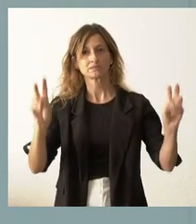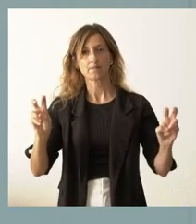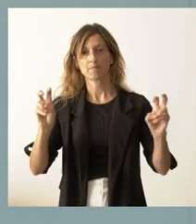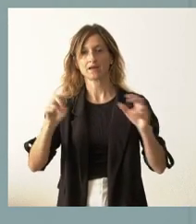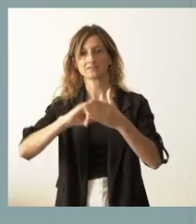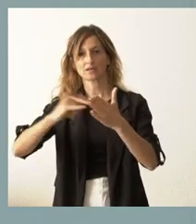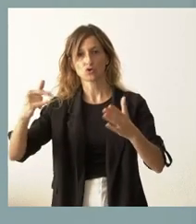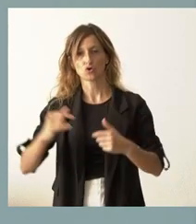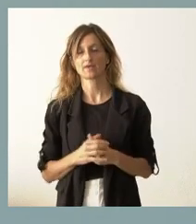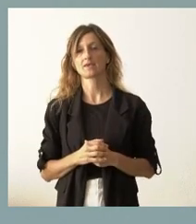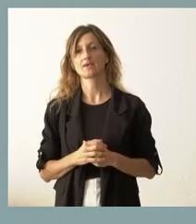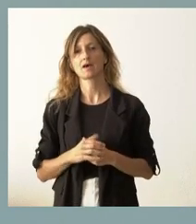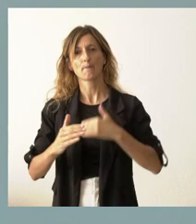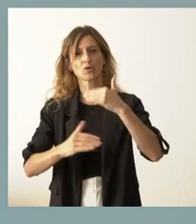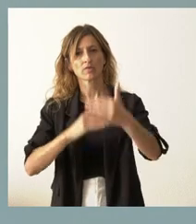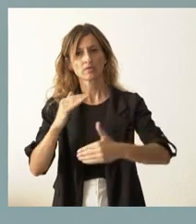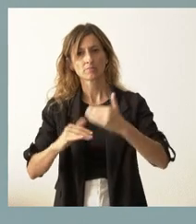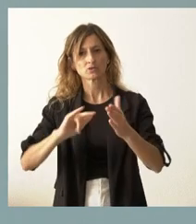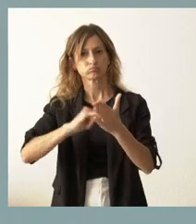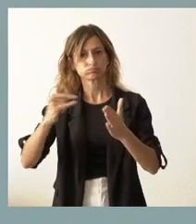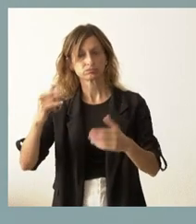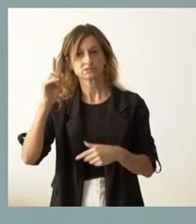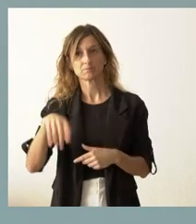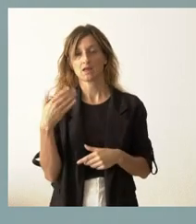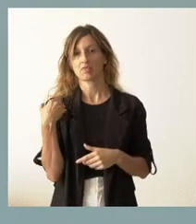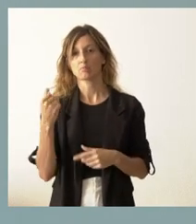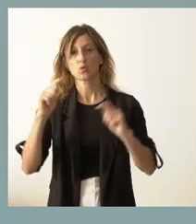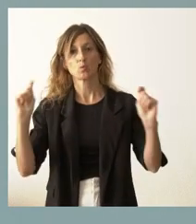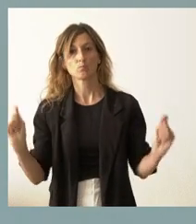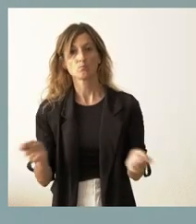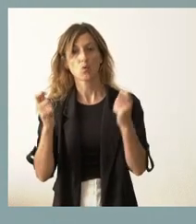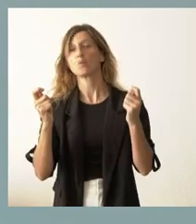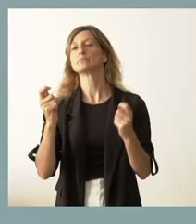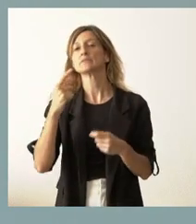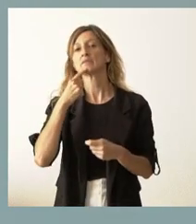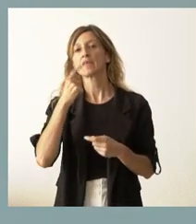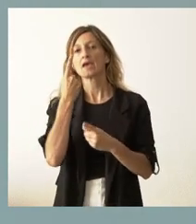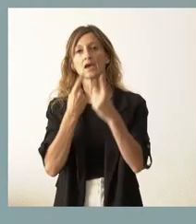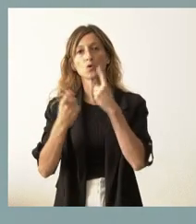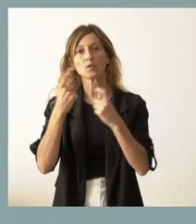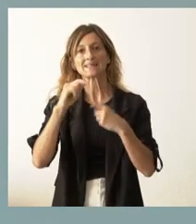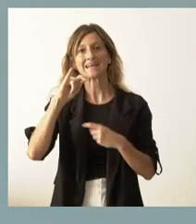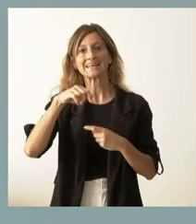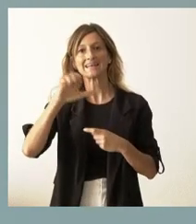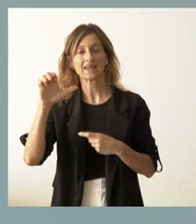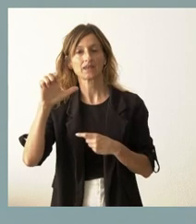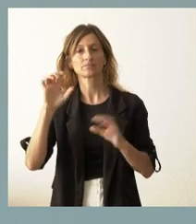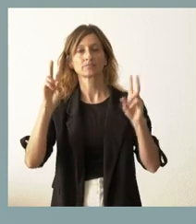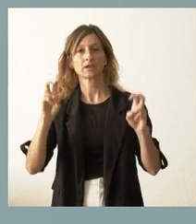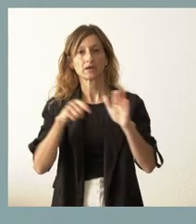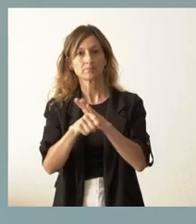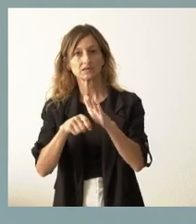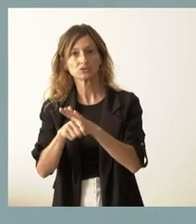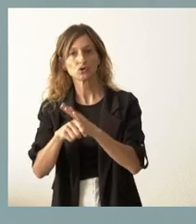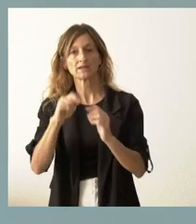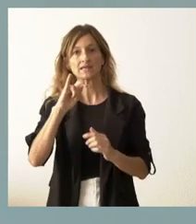tecnologías, en estos procedimientos. Recientemente se ha hecho pública la encuesta del INE sobre inversión en